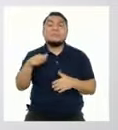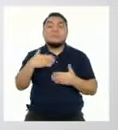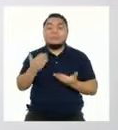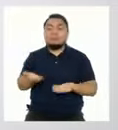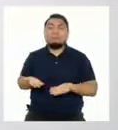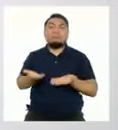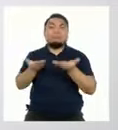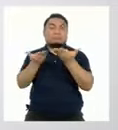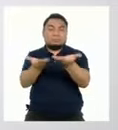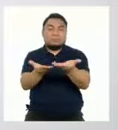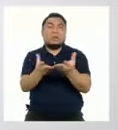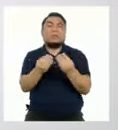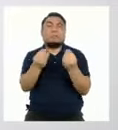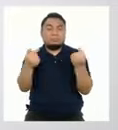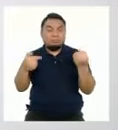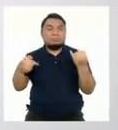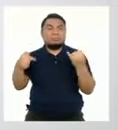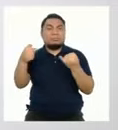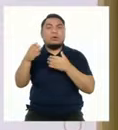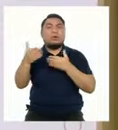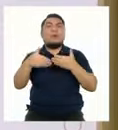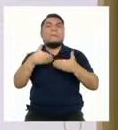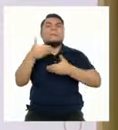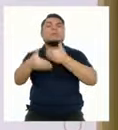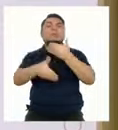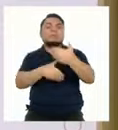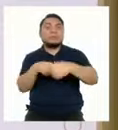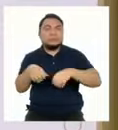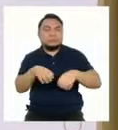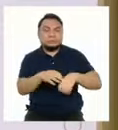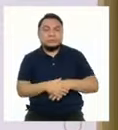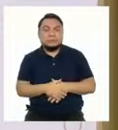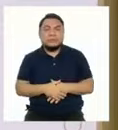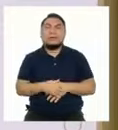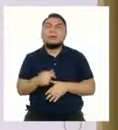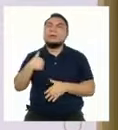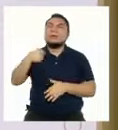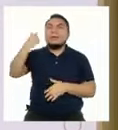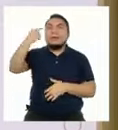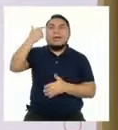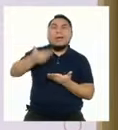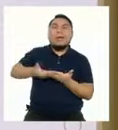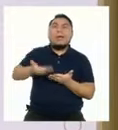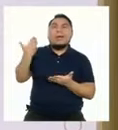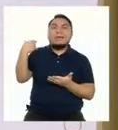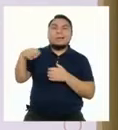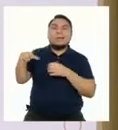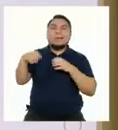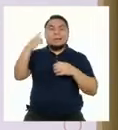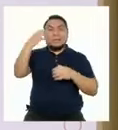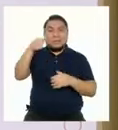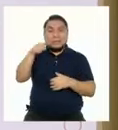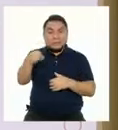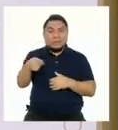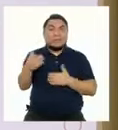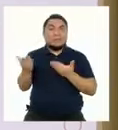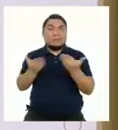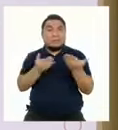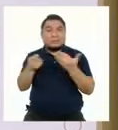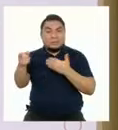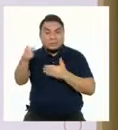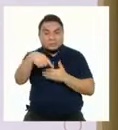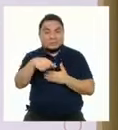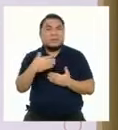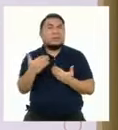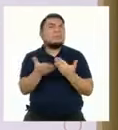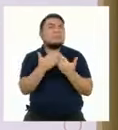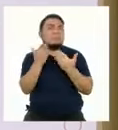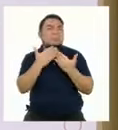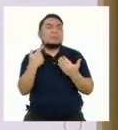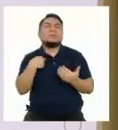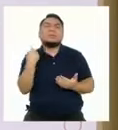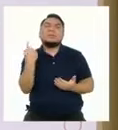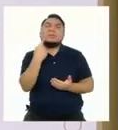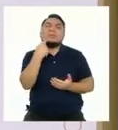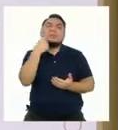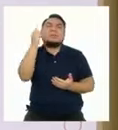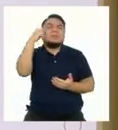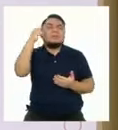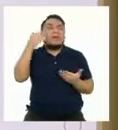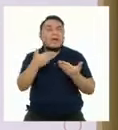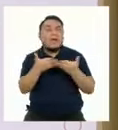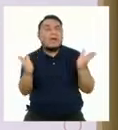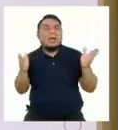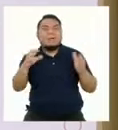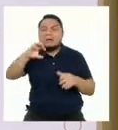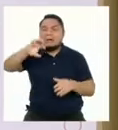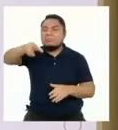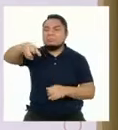proveerlos, hay varios procesos que ejecutar. Yo antes creía que tener estos servicios era muy simple. Total, yo solo tenía que